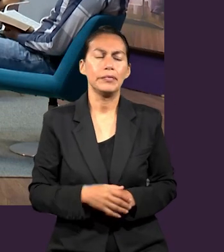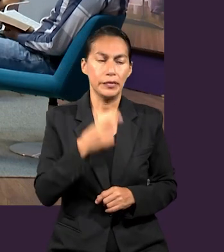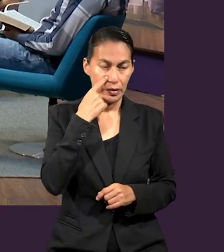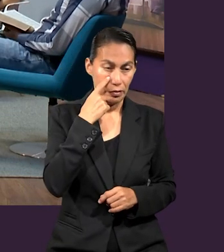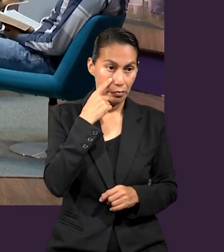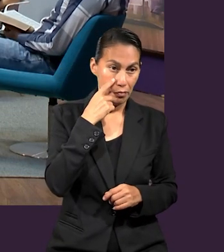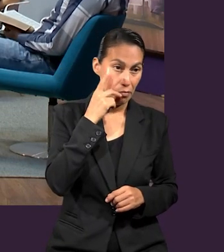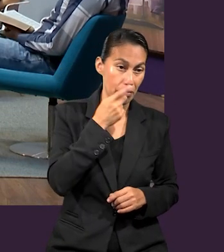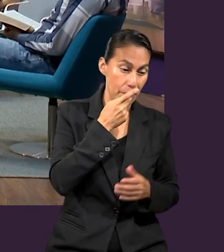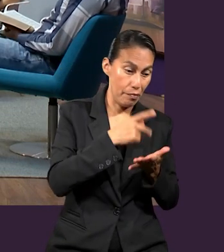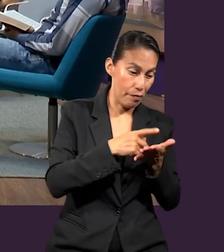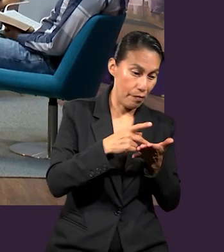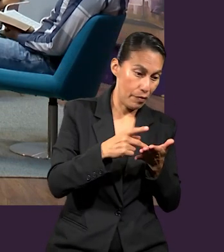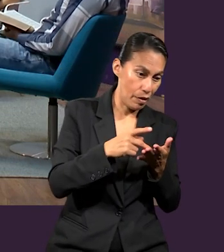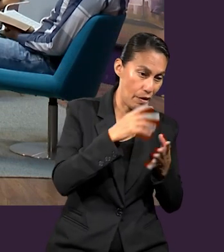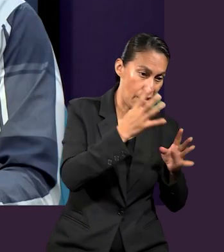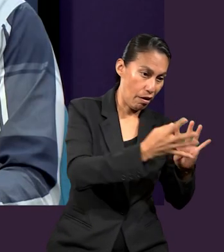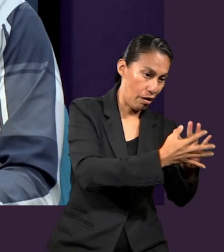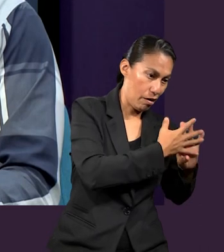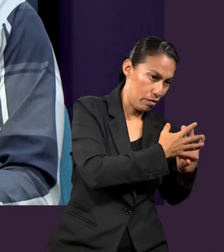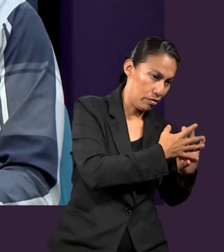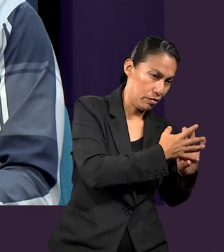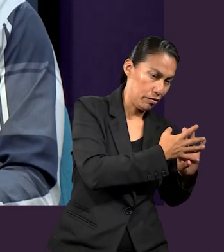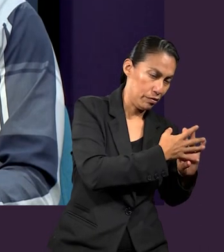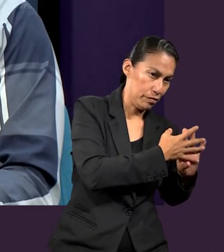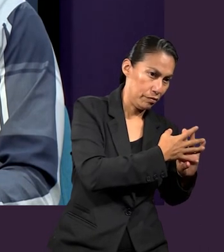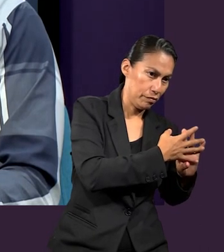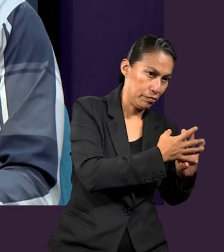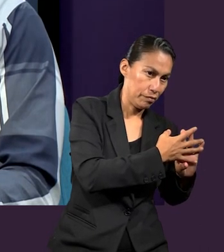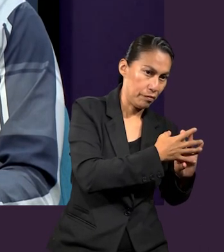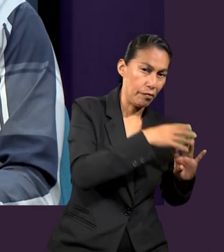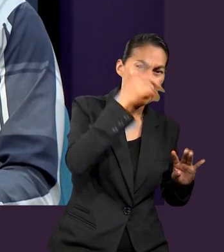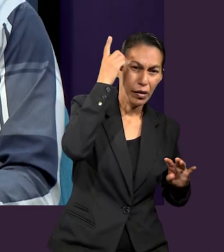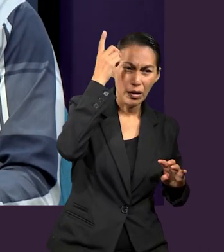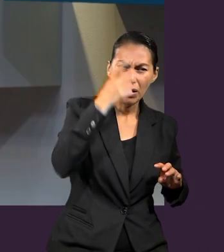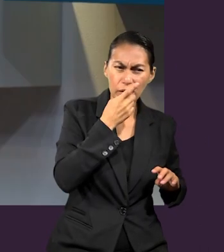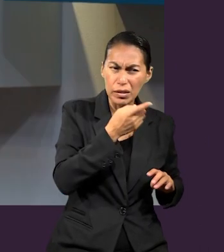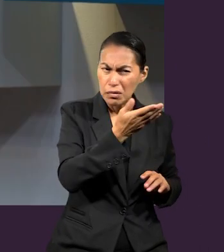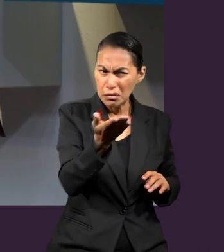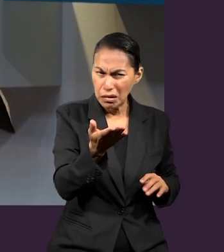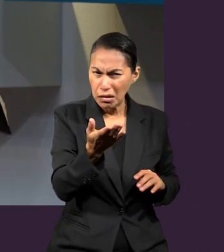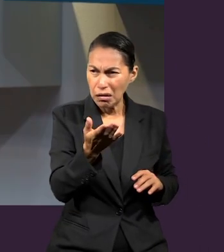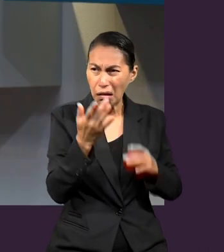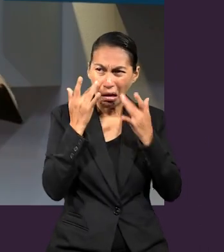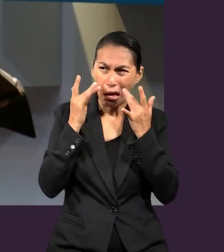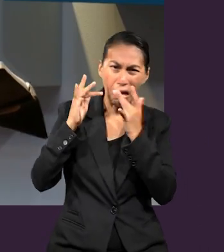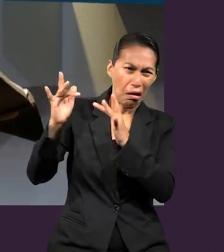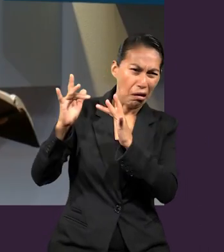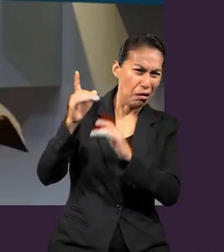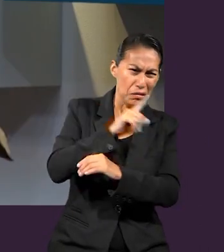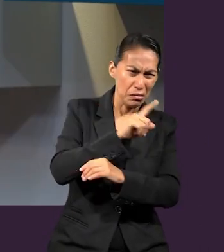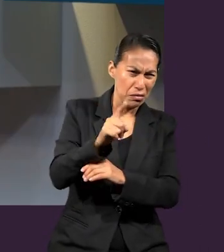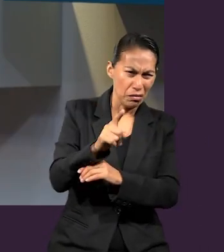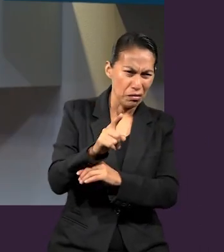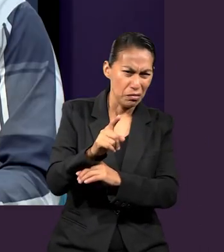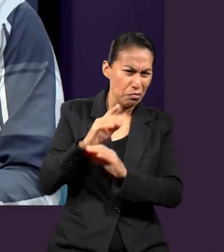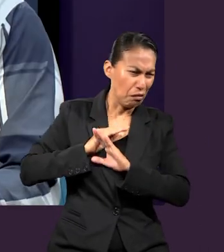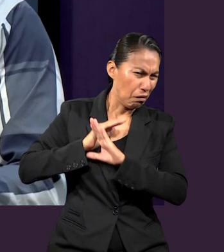cárcel, como mencionabas antes, pero él les dice a ellos no desmayen. ¿Qué piensas de eso?